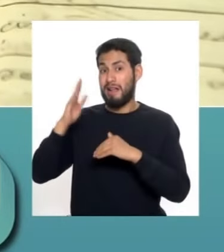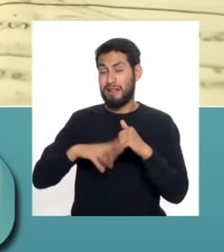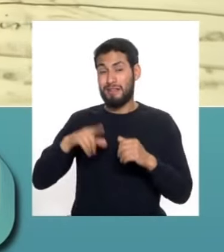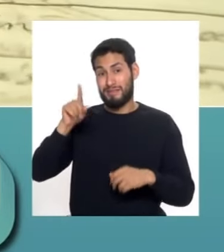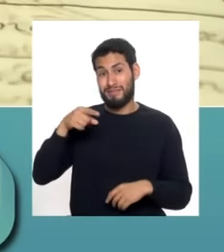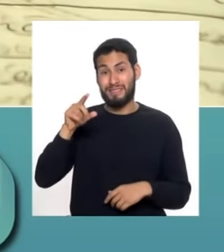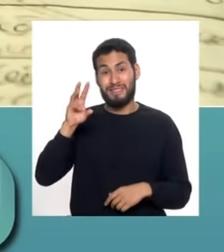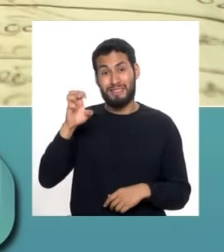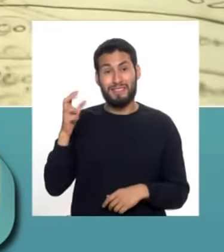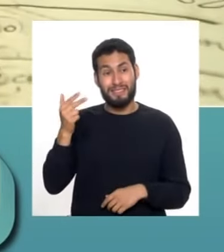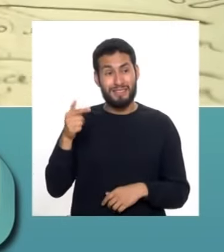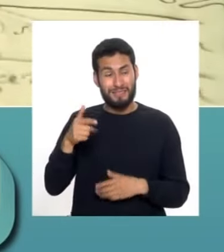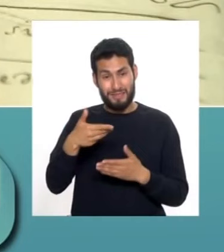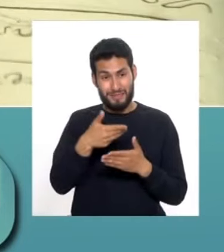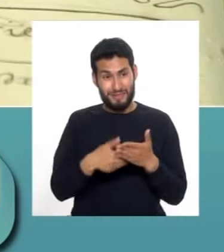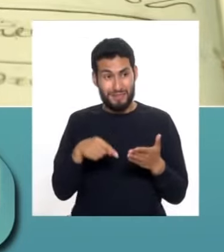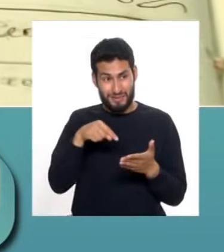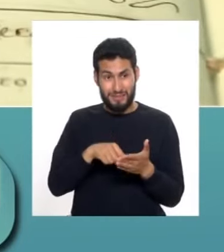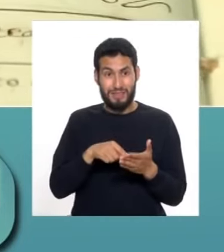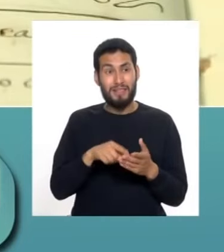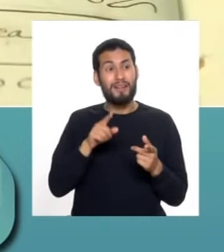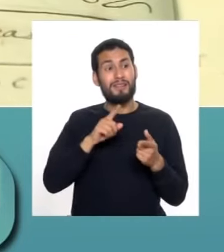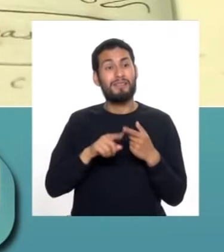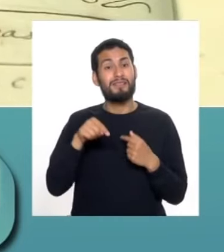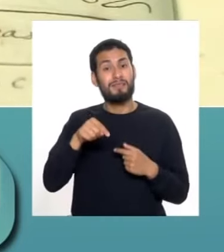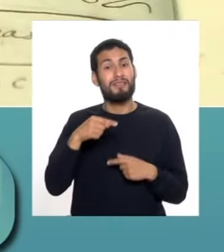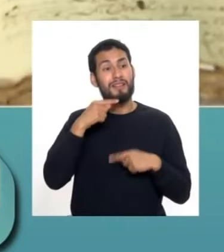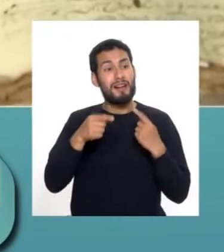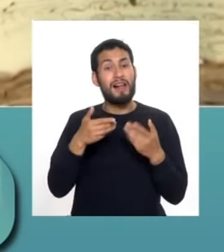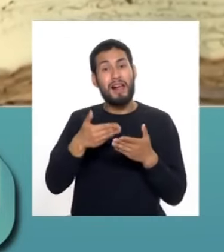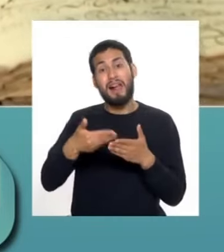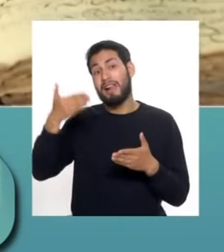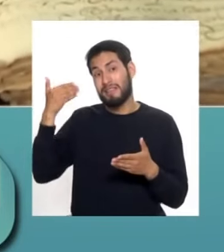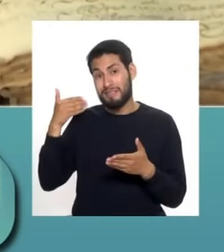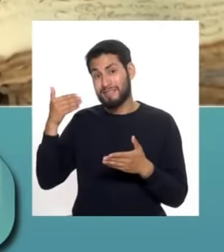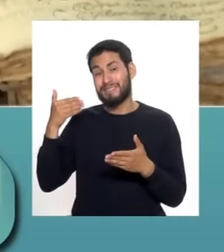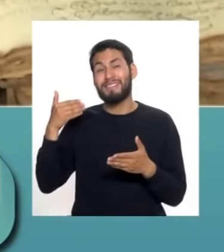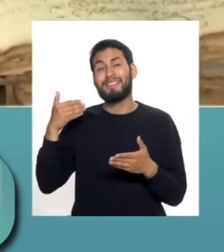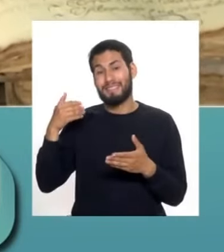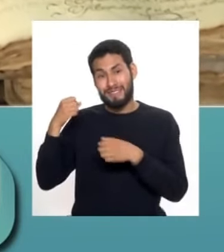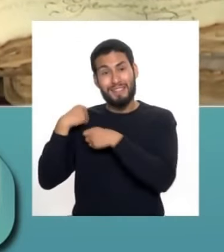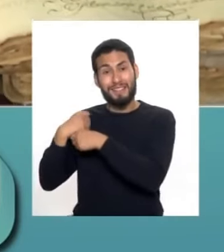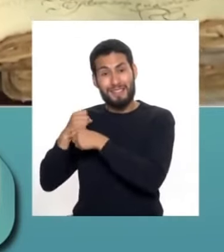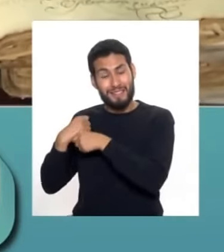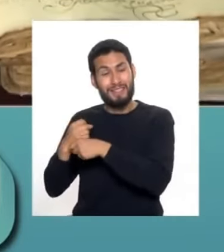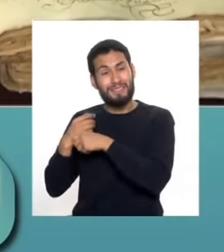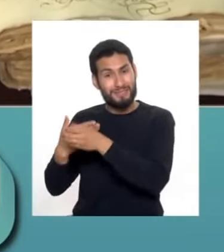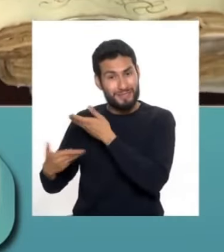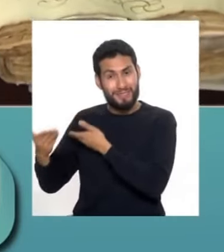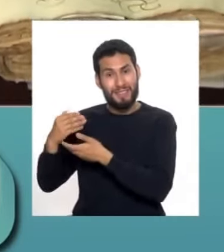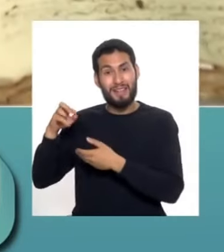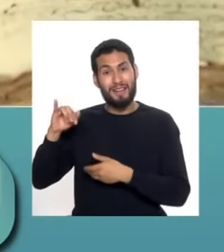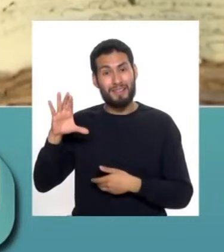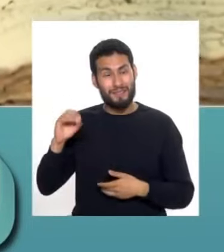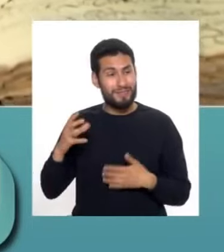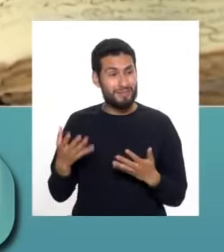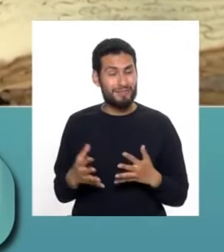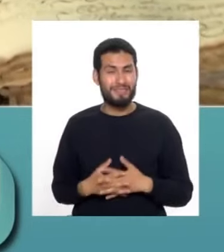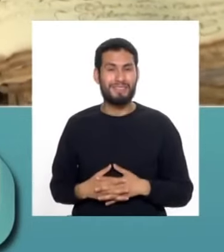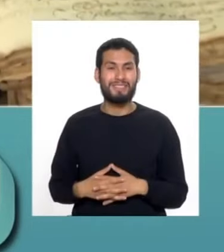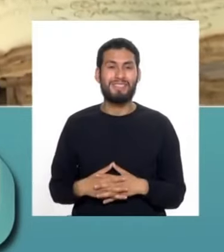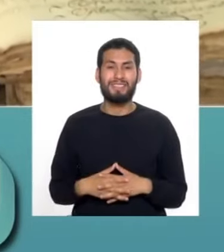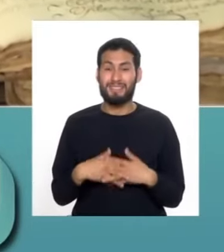1613, que es el documento del testamento, pero obviamente él antes de esto hacía y producía el pisco. Entonces, digamos que